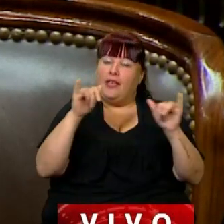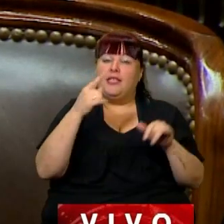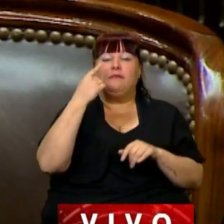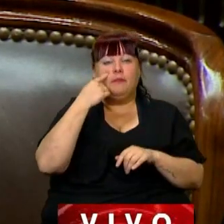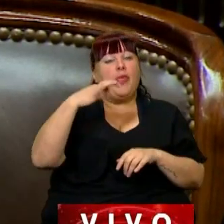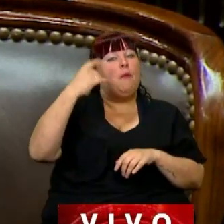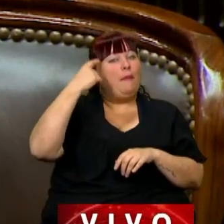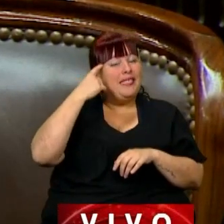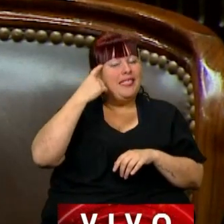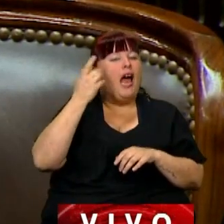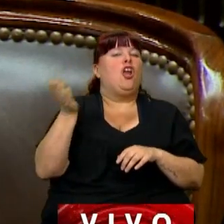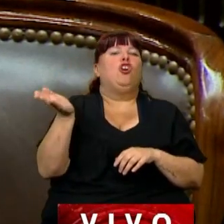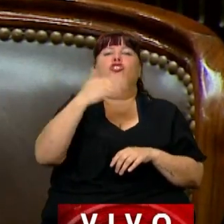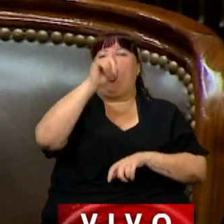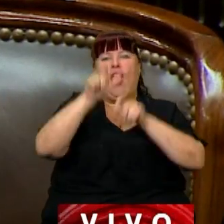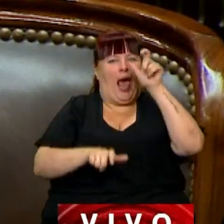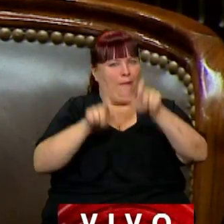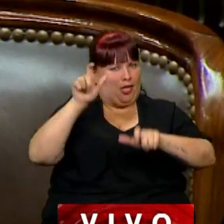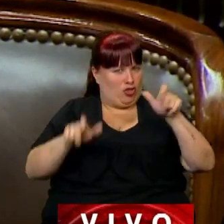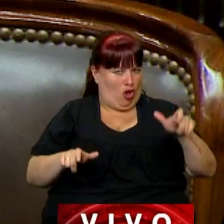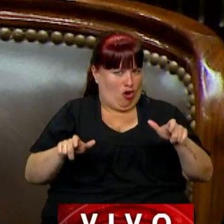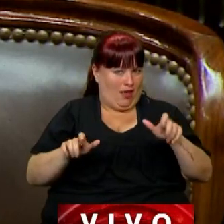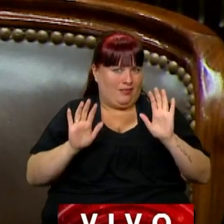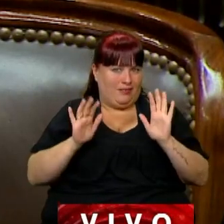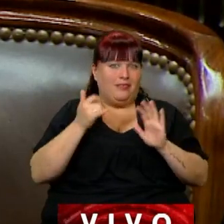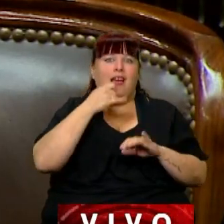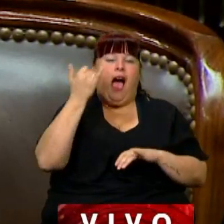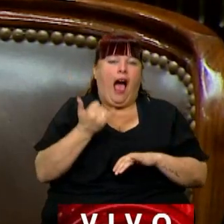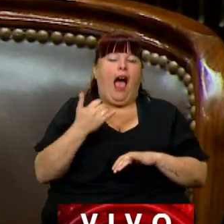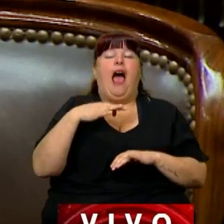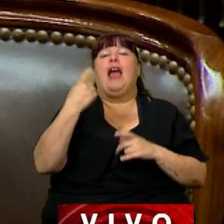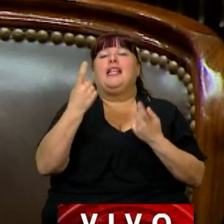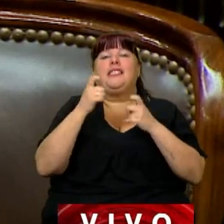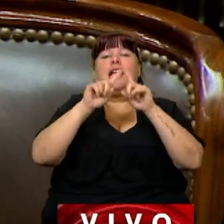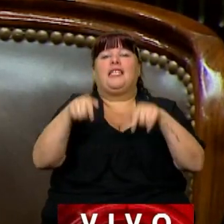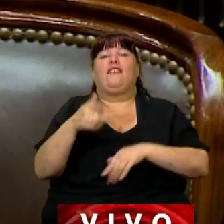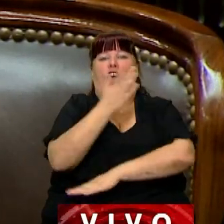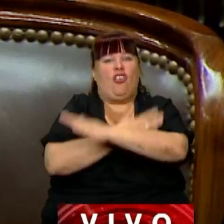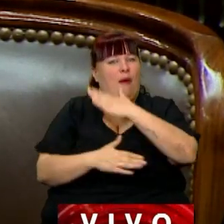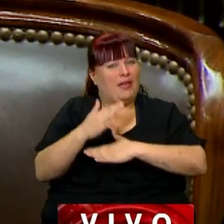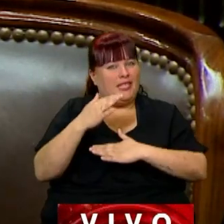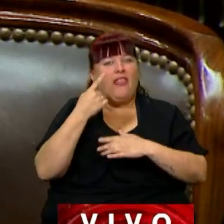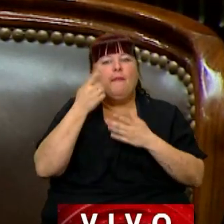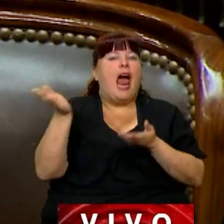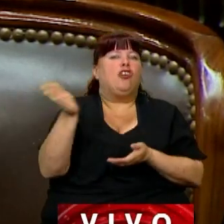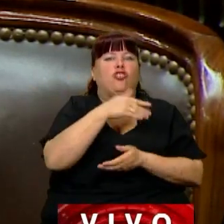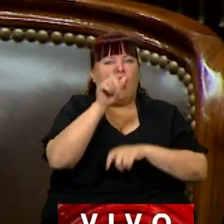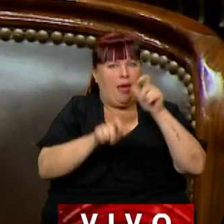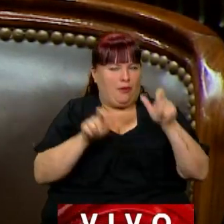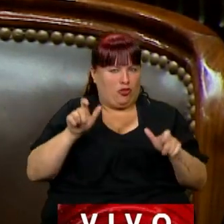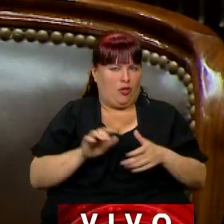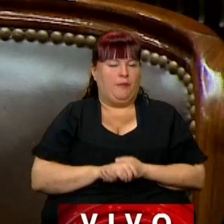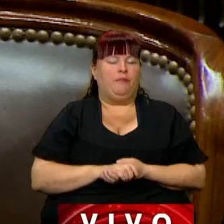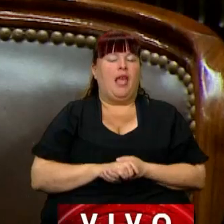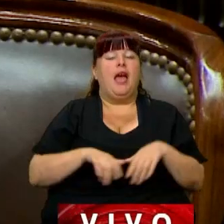tengamos en cuenta a todo el universo de quienes tienen que acceder al certificado único de discapacidad.